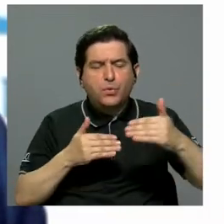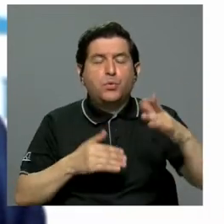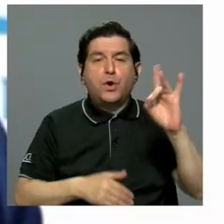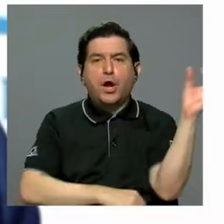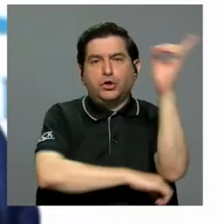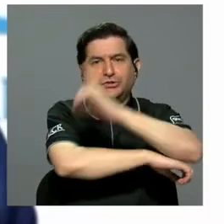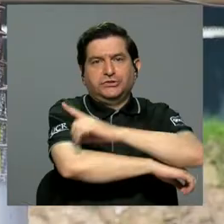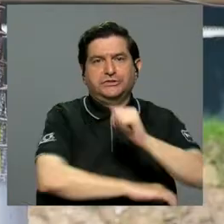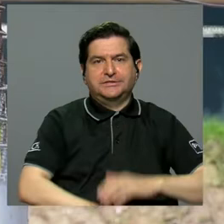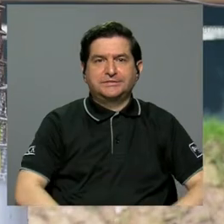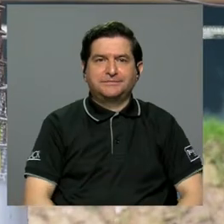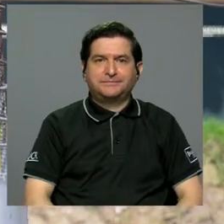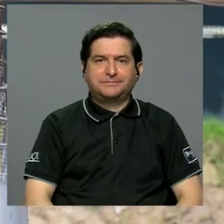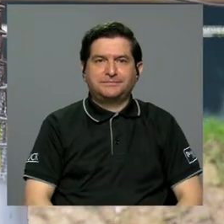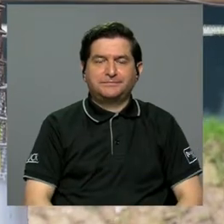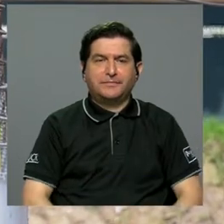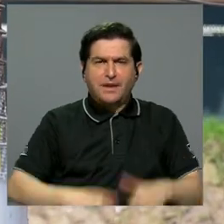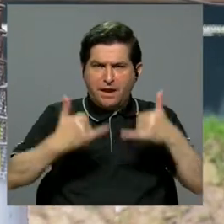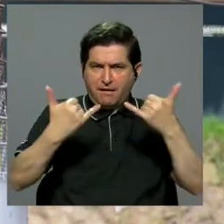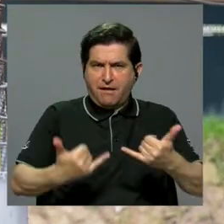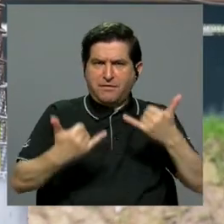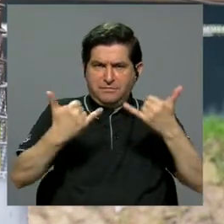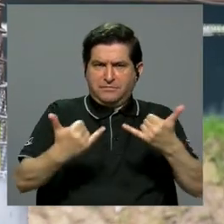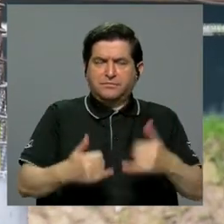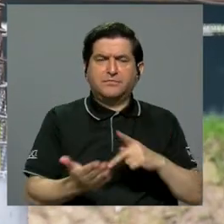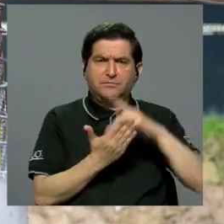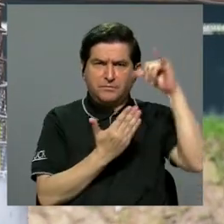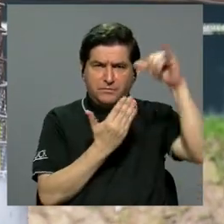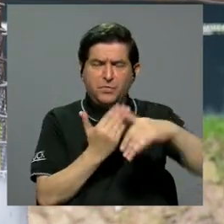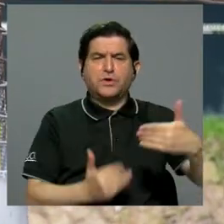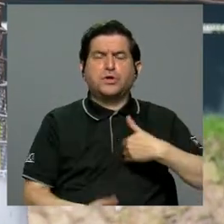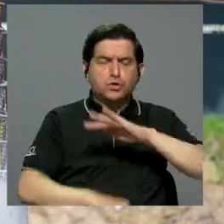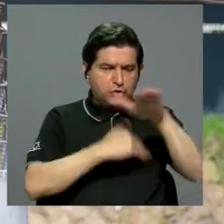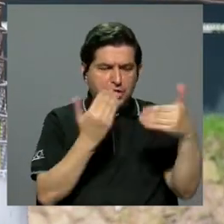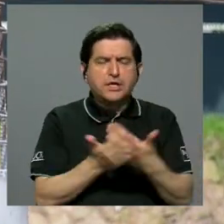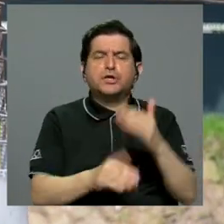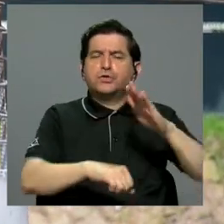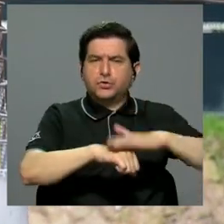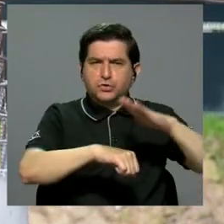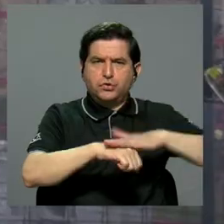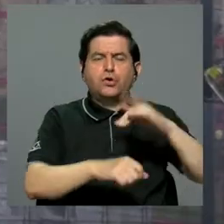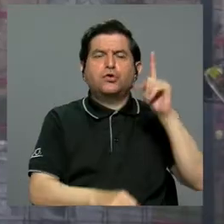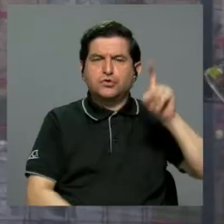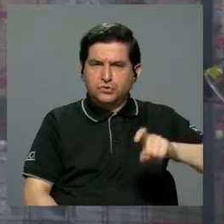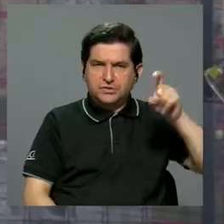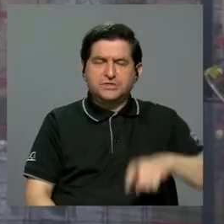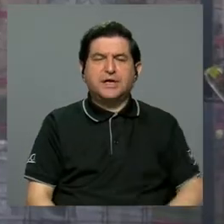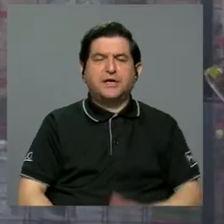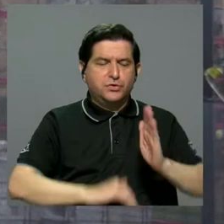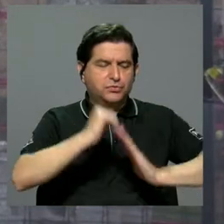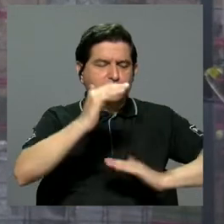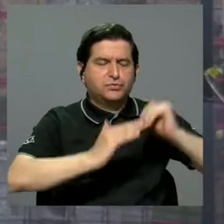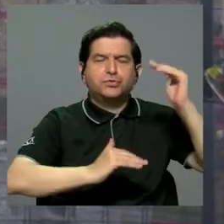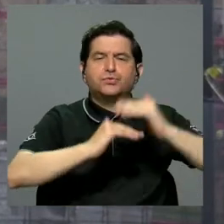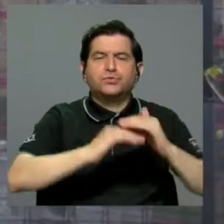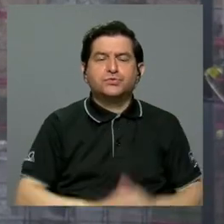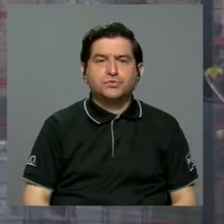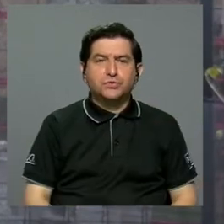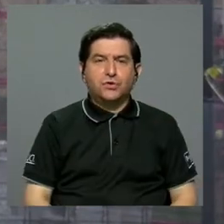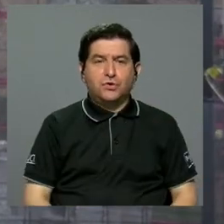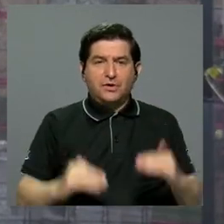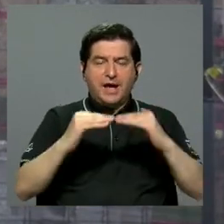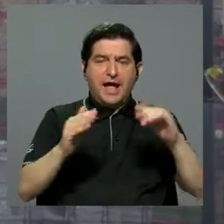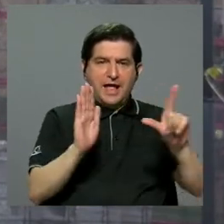largo de esos ocho días. Actualmente, el proyecto cuenta con todos los permisos requeridos para su construcción,